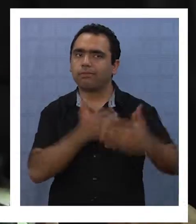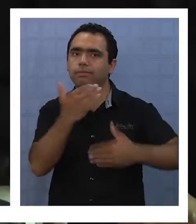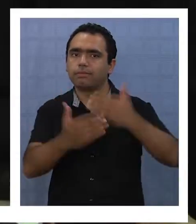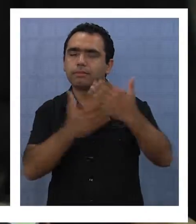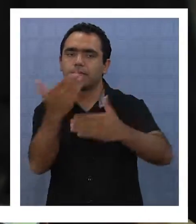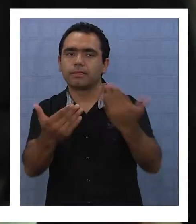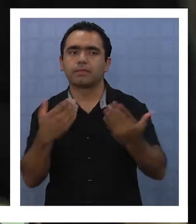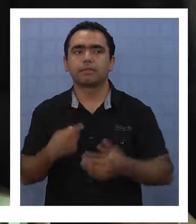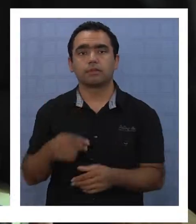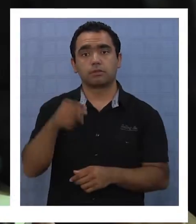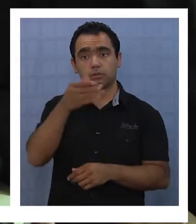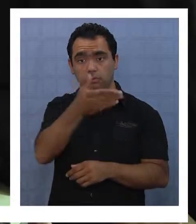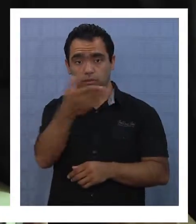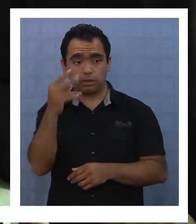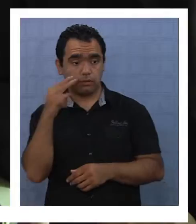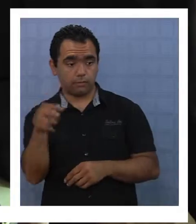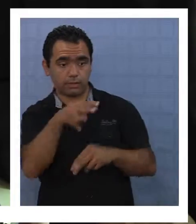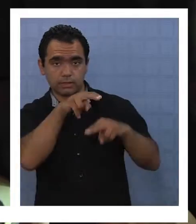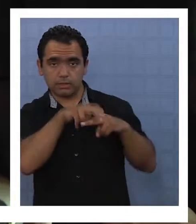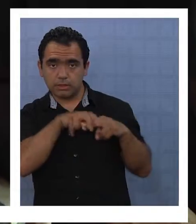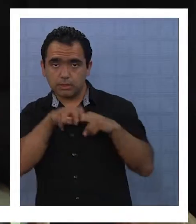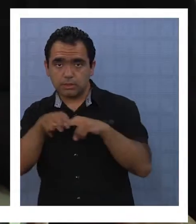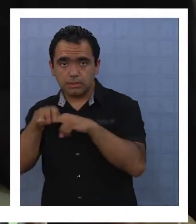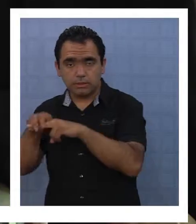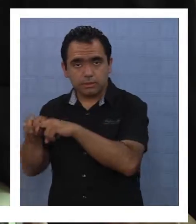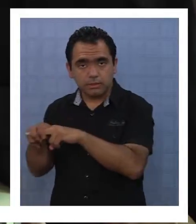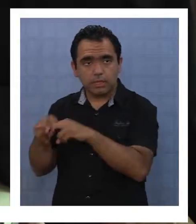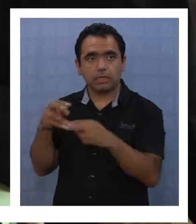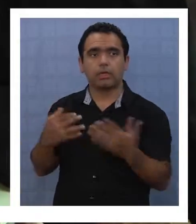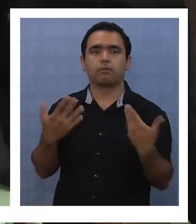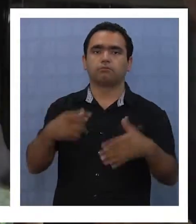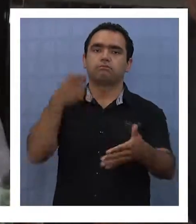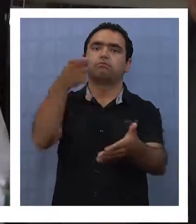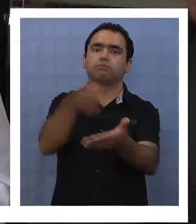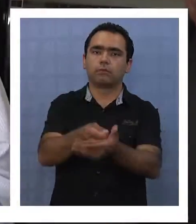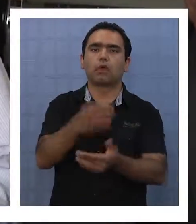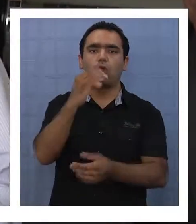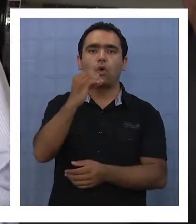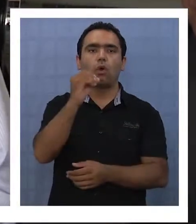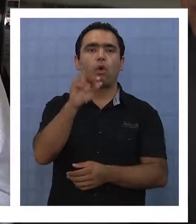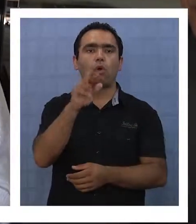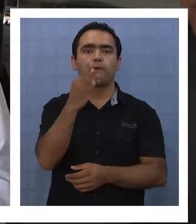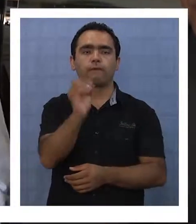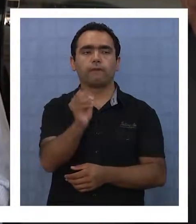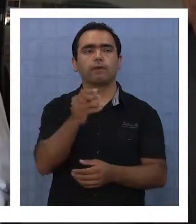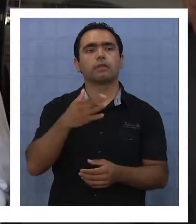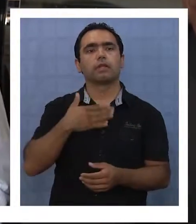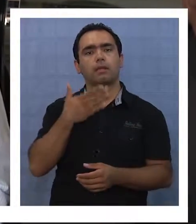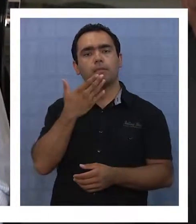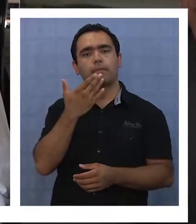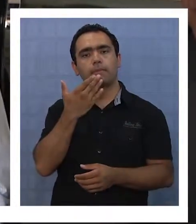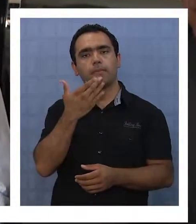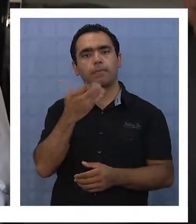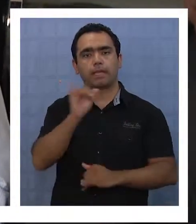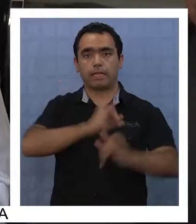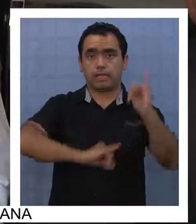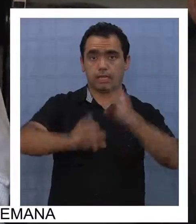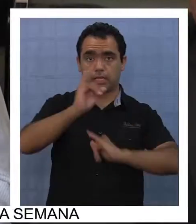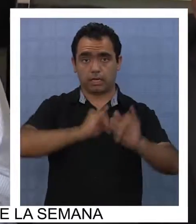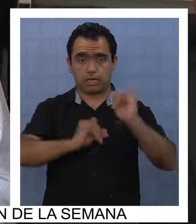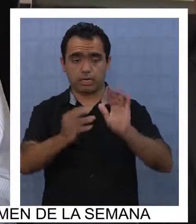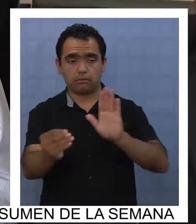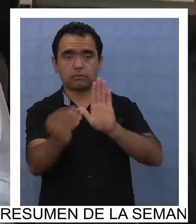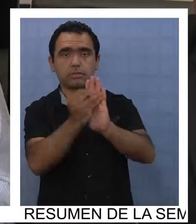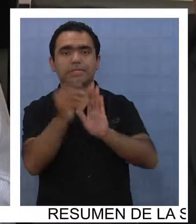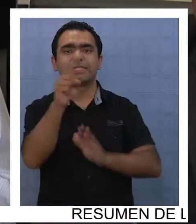Las sillas que hoy día están sentados ustedes, las sillas que se sienten nuestros clientes, fueron cofinanciadas por Corfo. Nuestra página web fue cofinanciada por Cercotec y